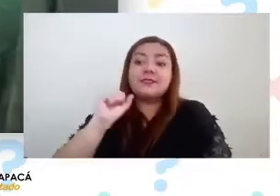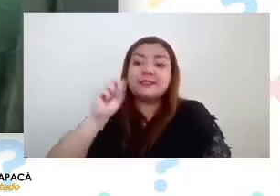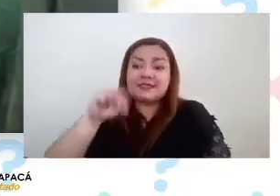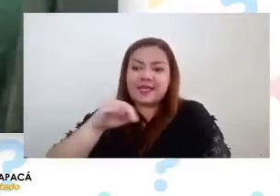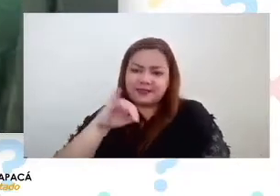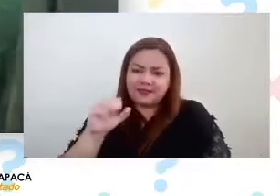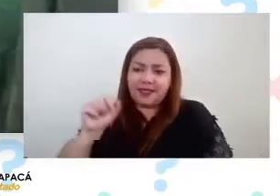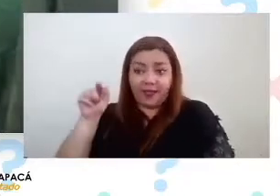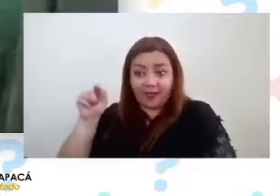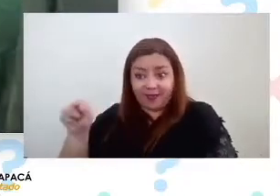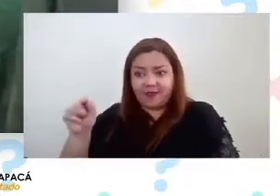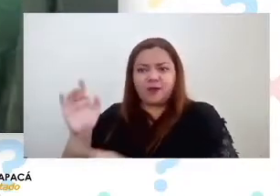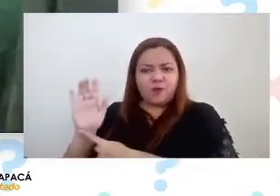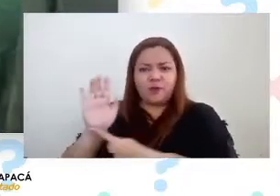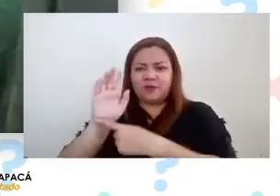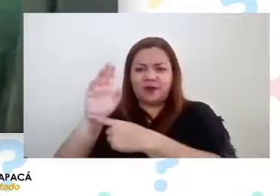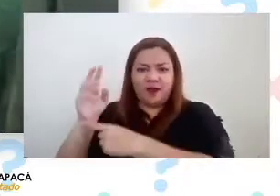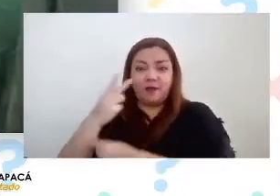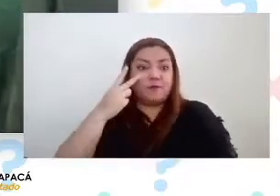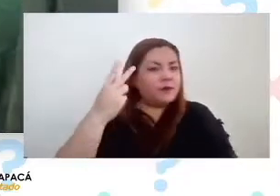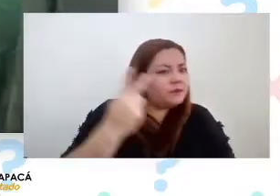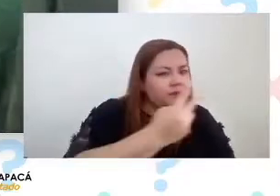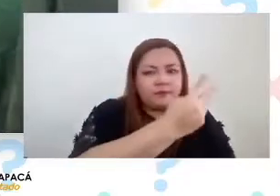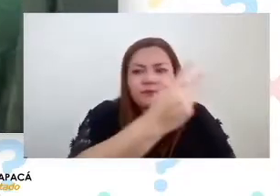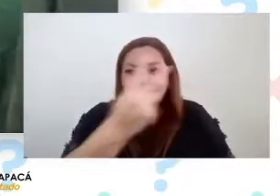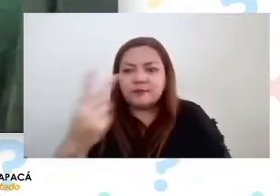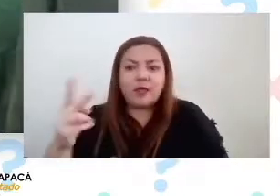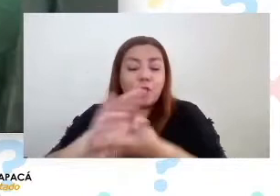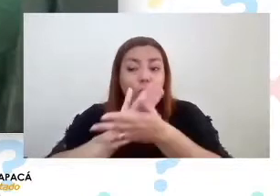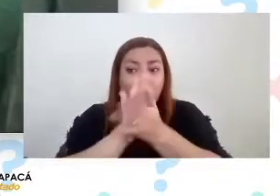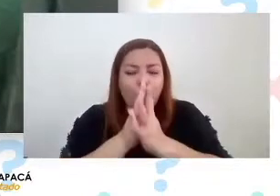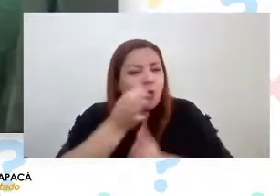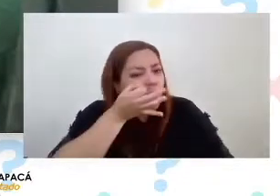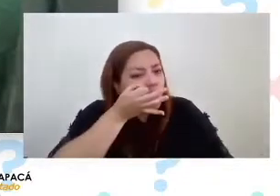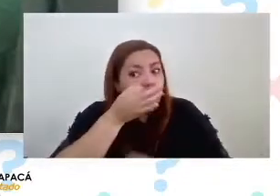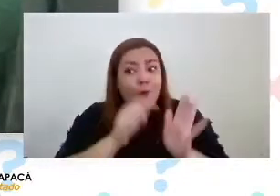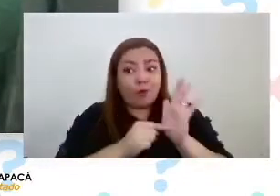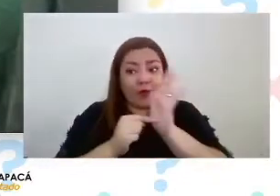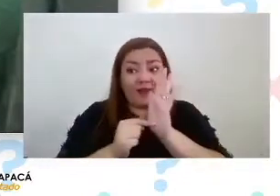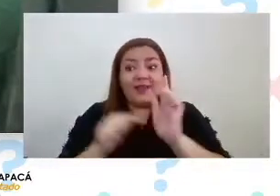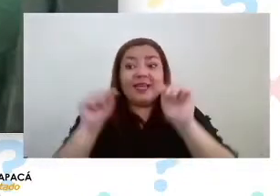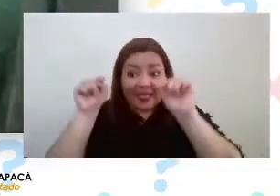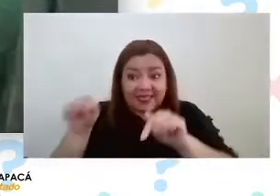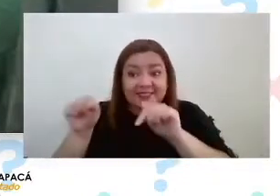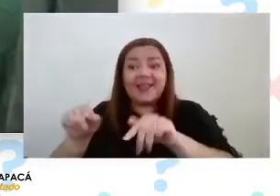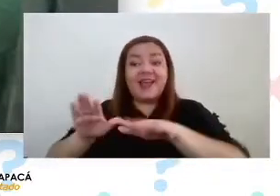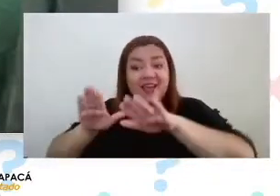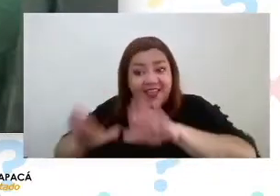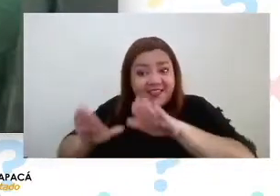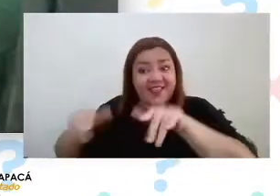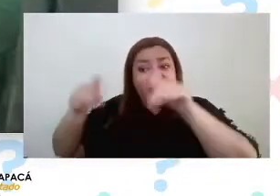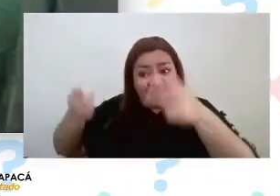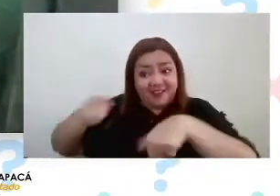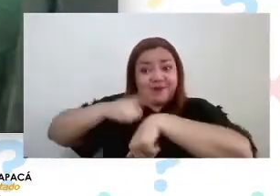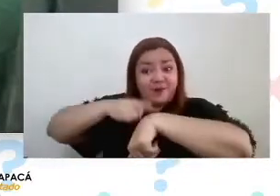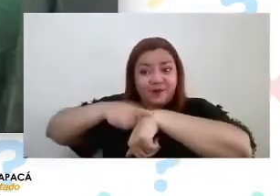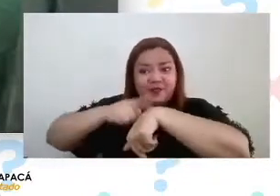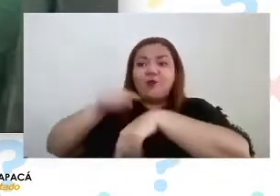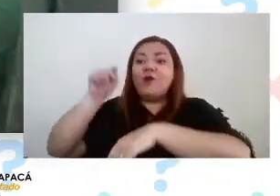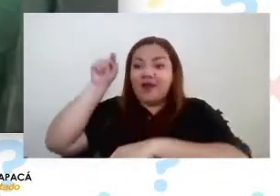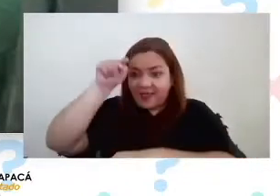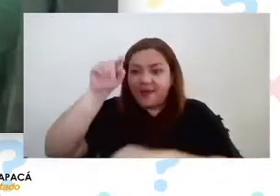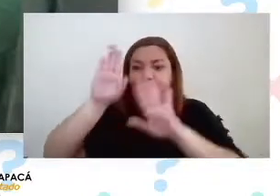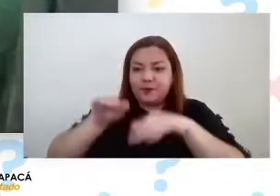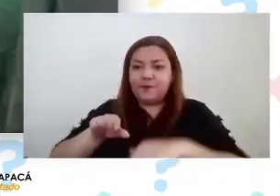Oasis de Niebla Alto Patache, quien incluso se encuentra directamente desde Patache, en el sector de...